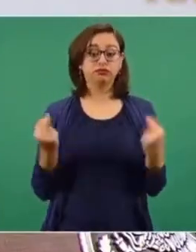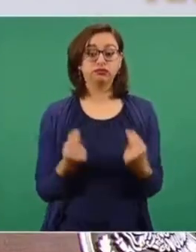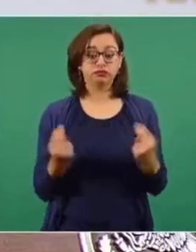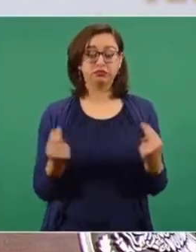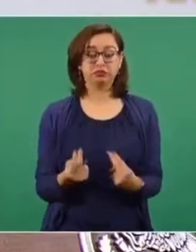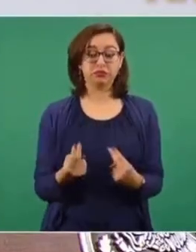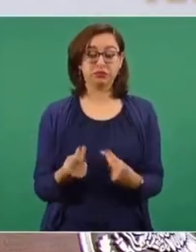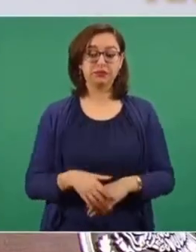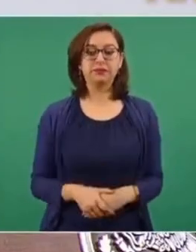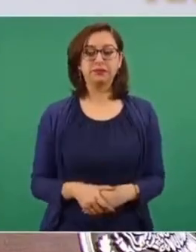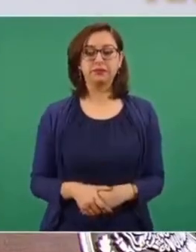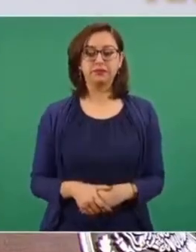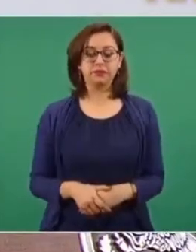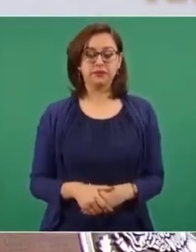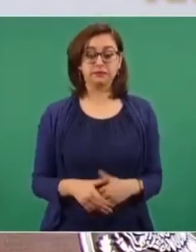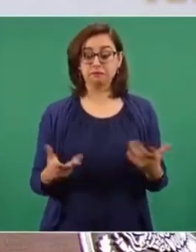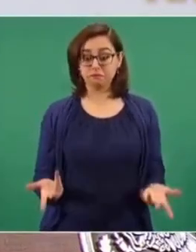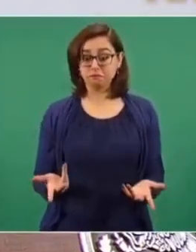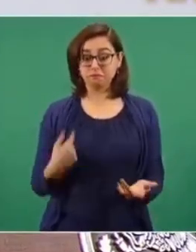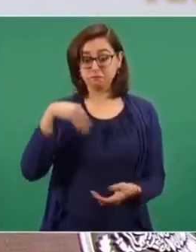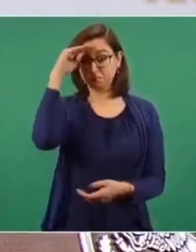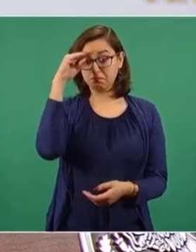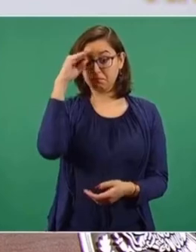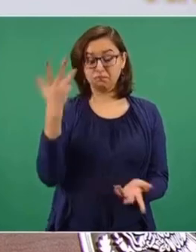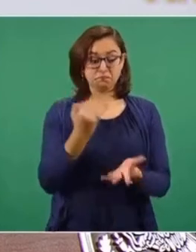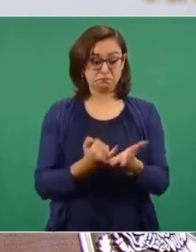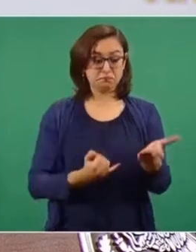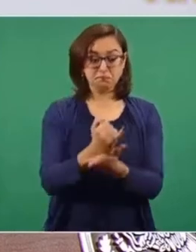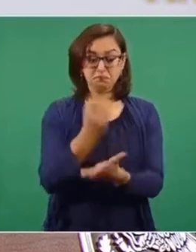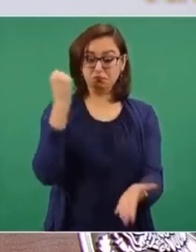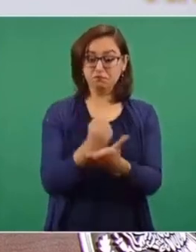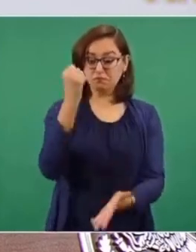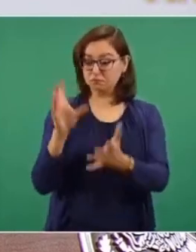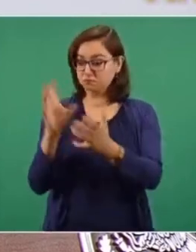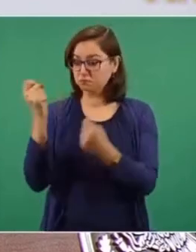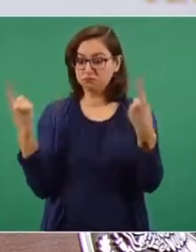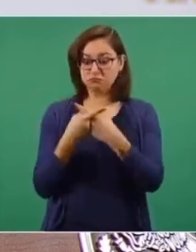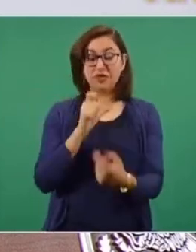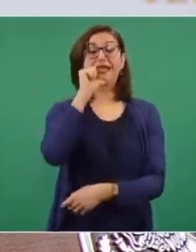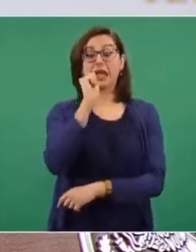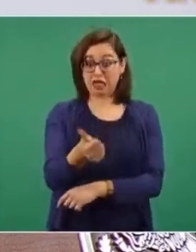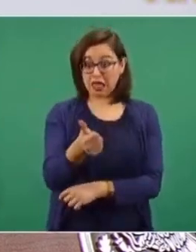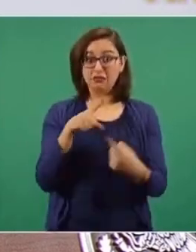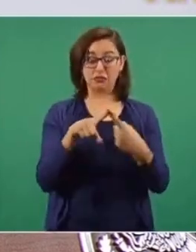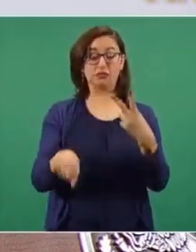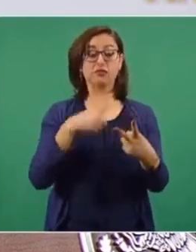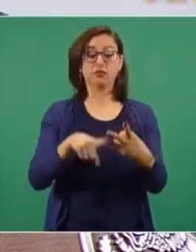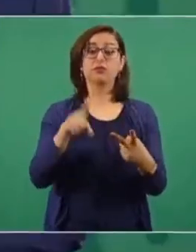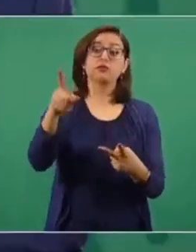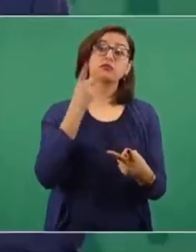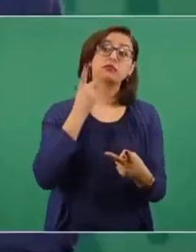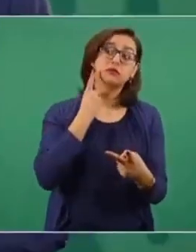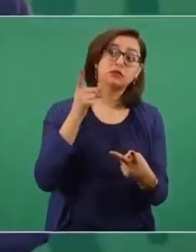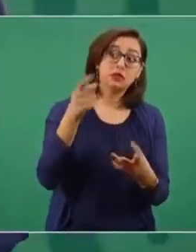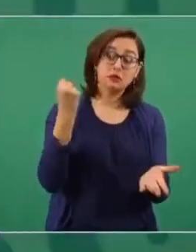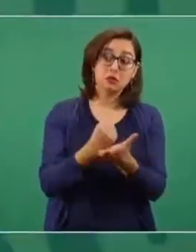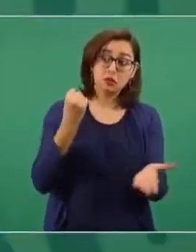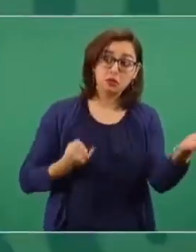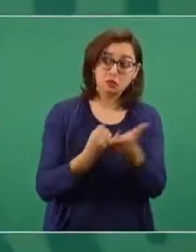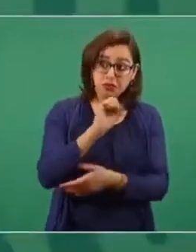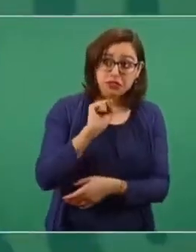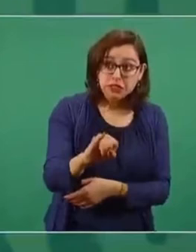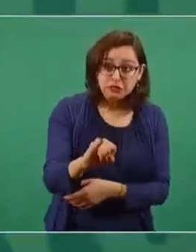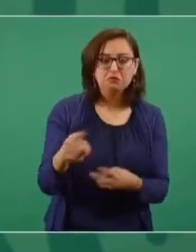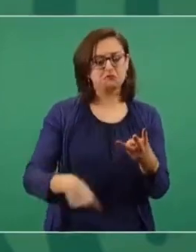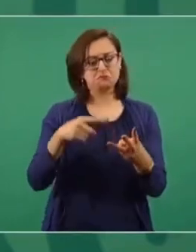Y si no es contrario a la letra y al espíritu de la Constitución, y si así lo decide la Cámara de Diputados, yo